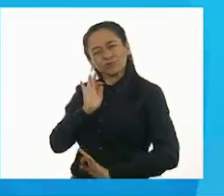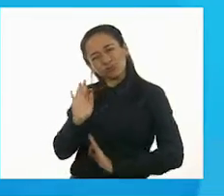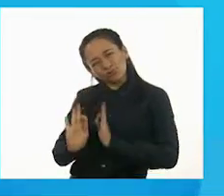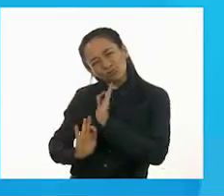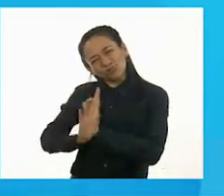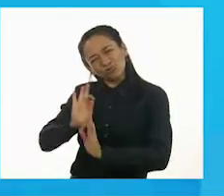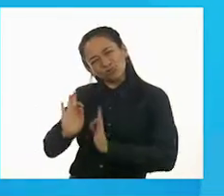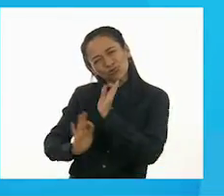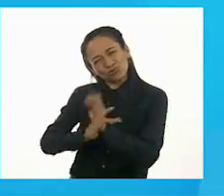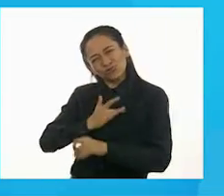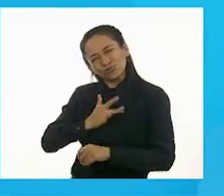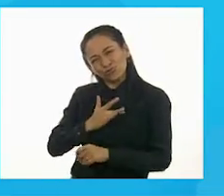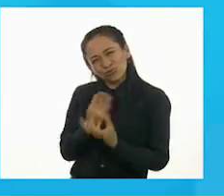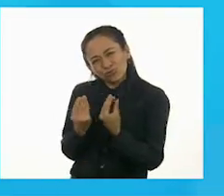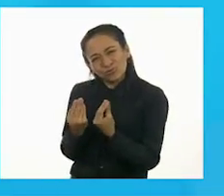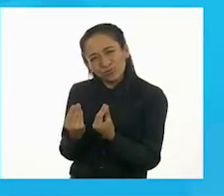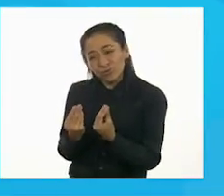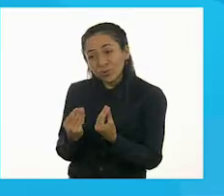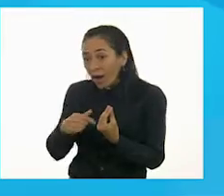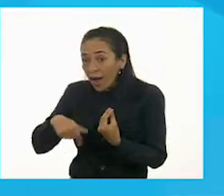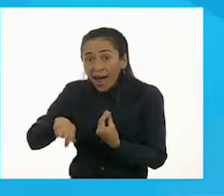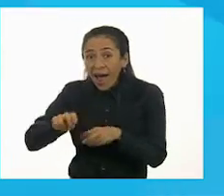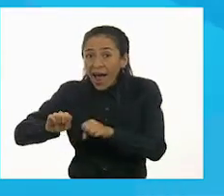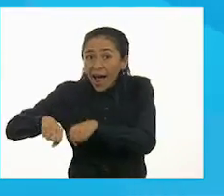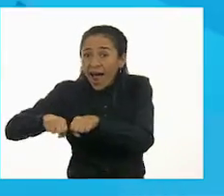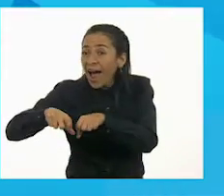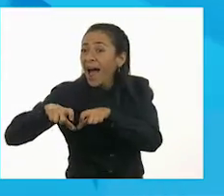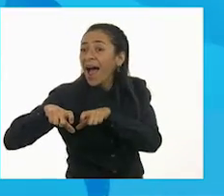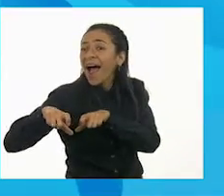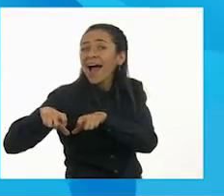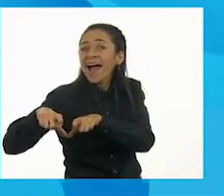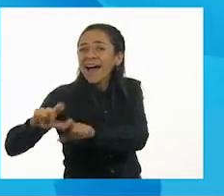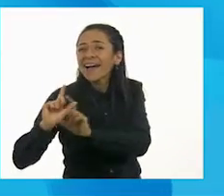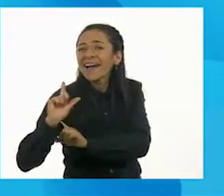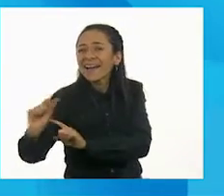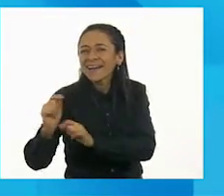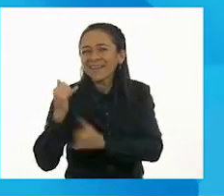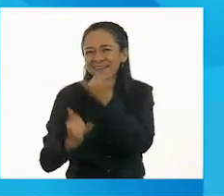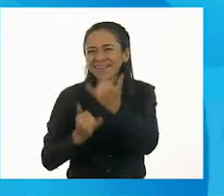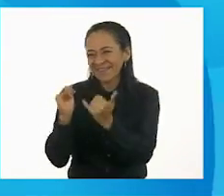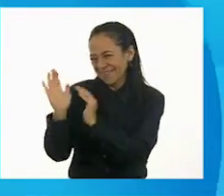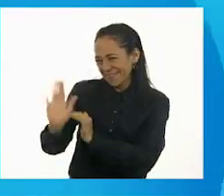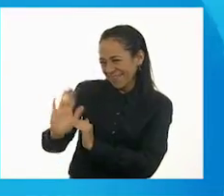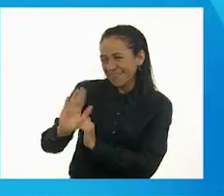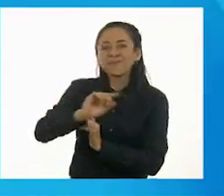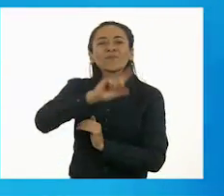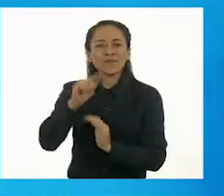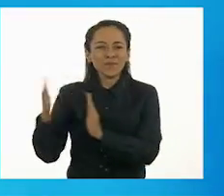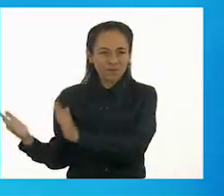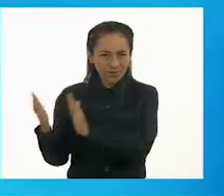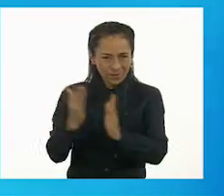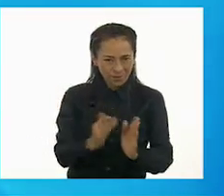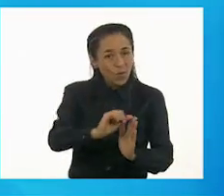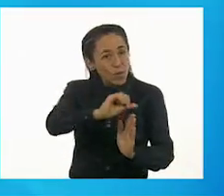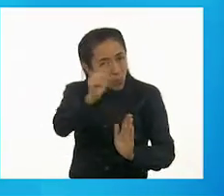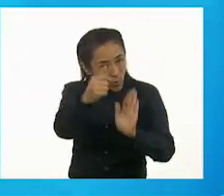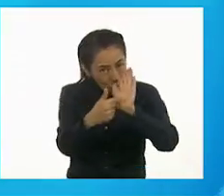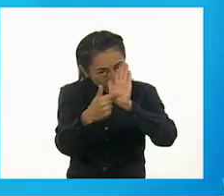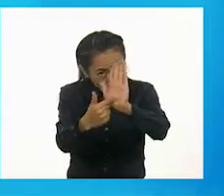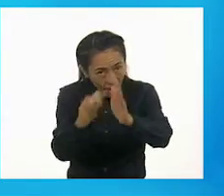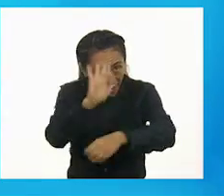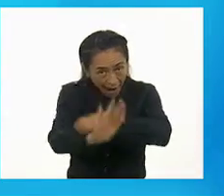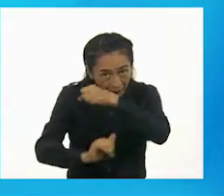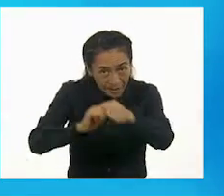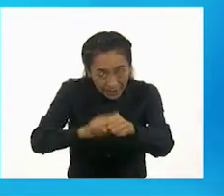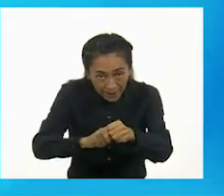¡Adiós! ¡Que se vayan a jugar! Porque ahora les queremos presentar otro animal. Este animalito se llama